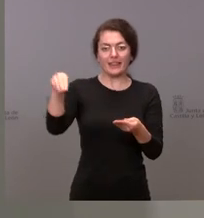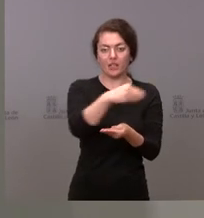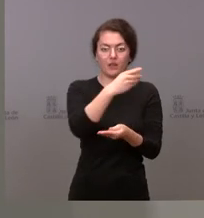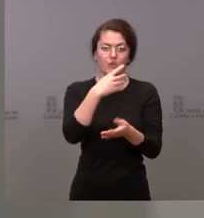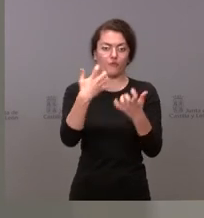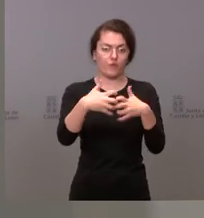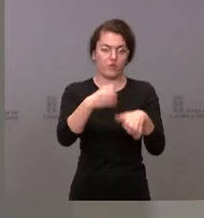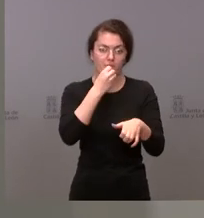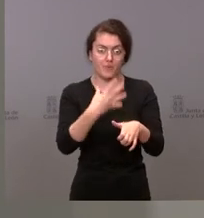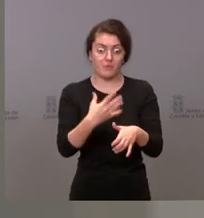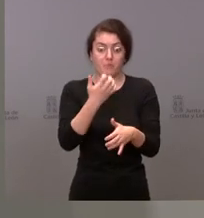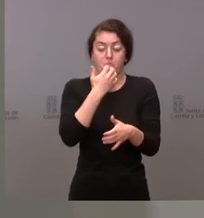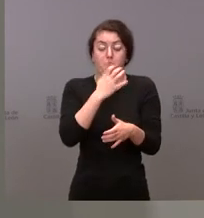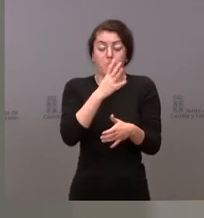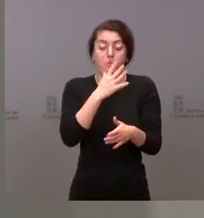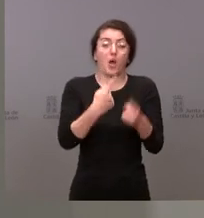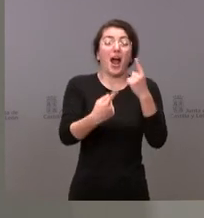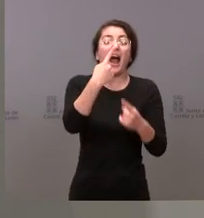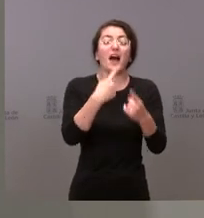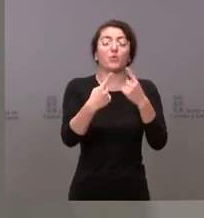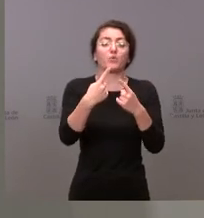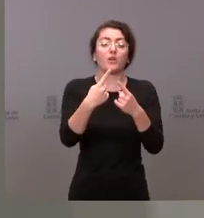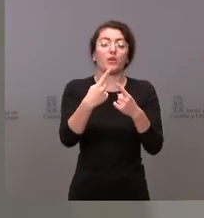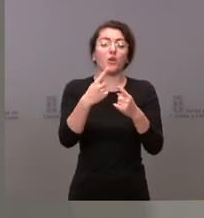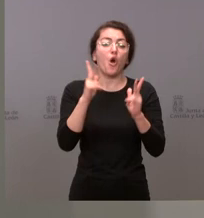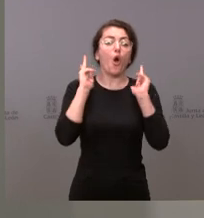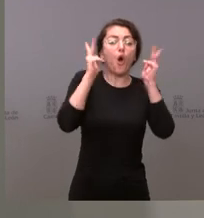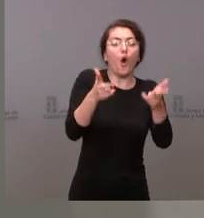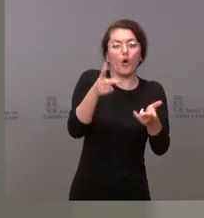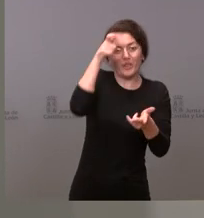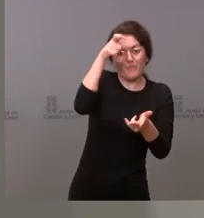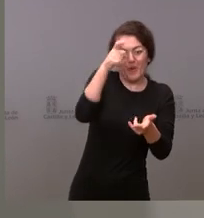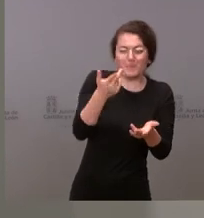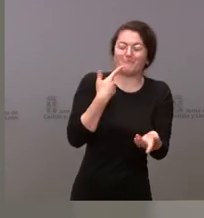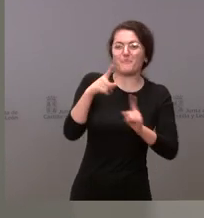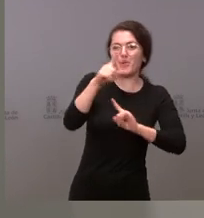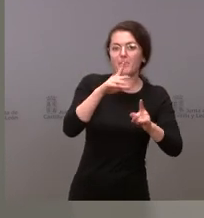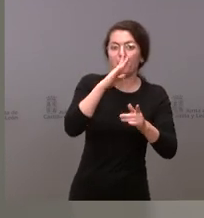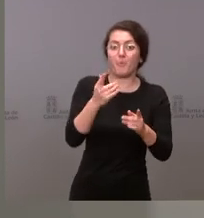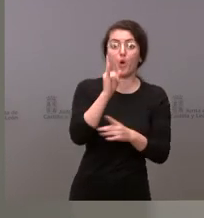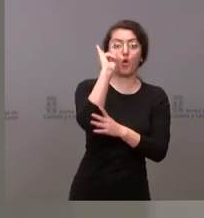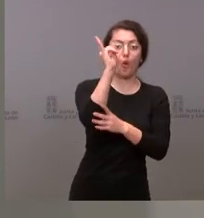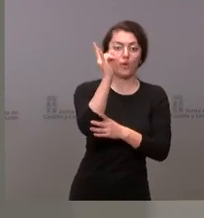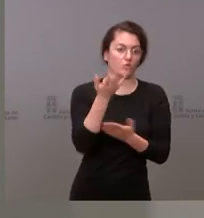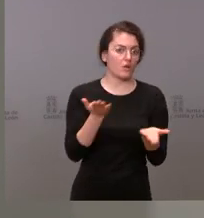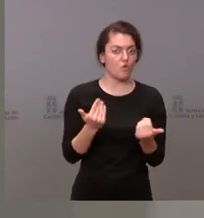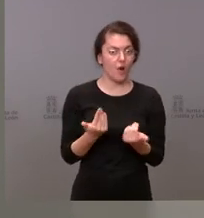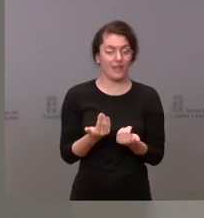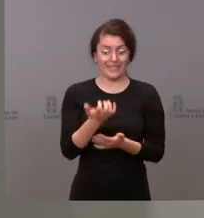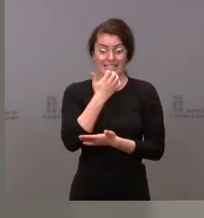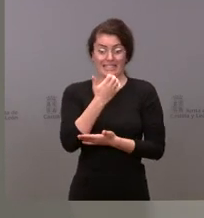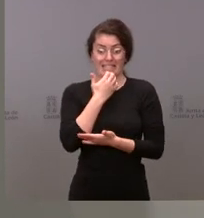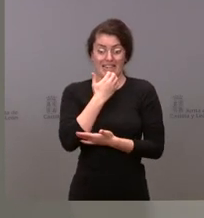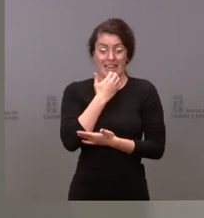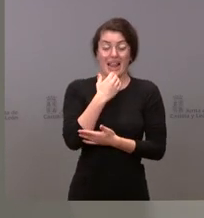servicios incluso de alojamientos de turismo rural que tienen problemas por la falta de cobertura quedarse sin cajeros y quedarse sin cobertura es lo que